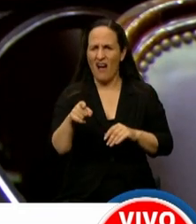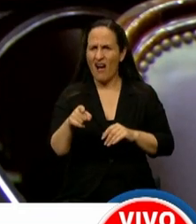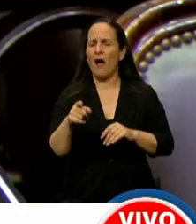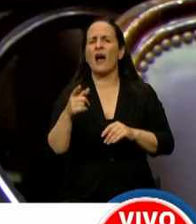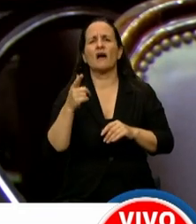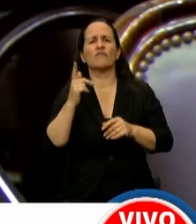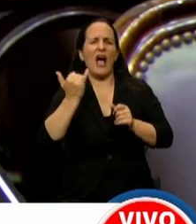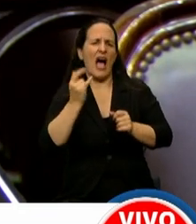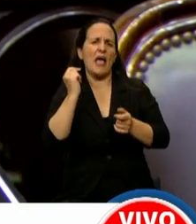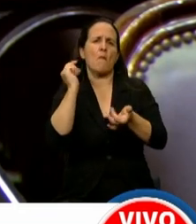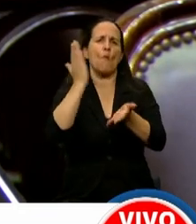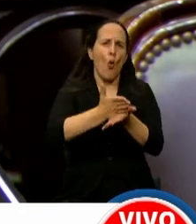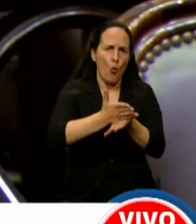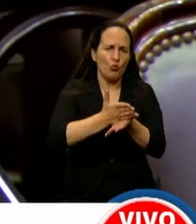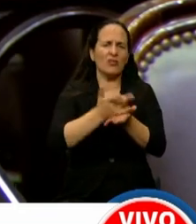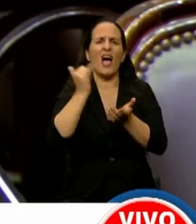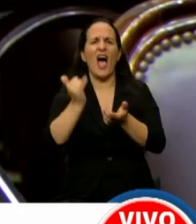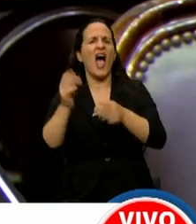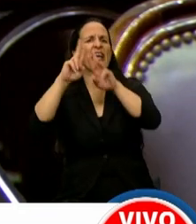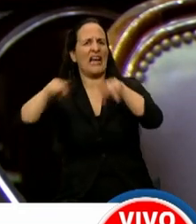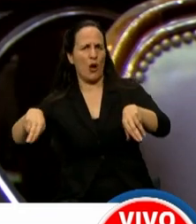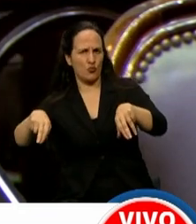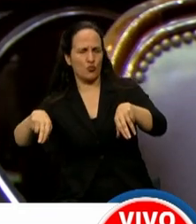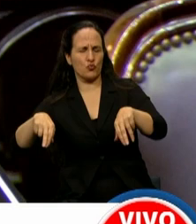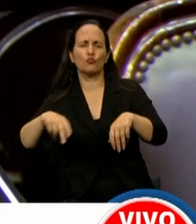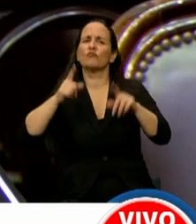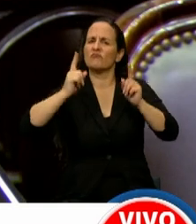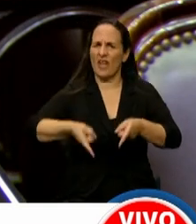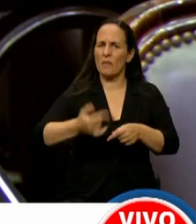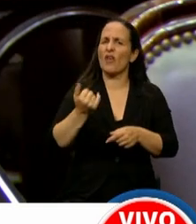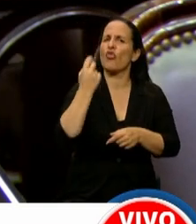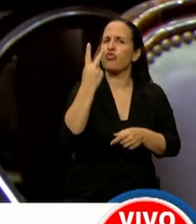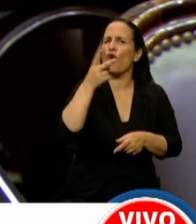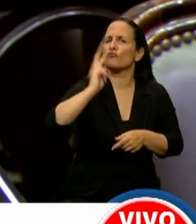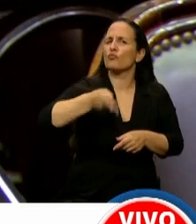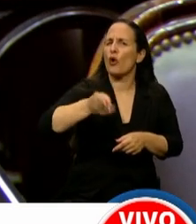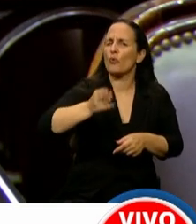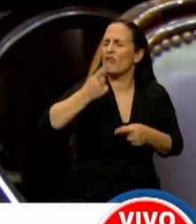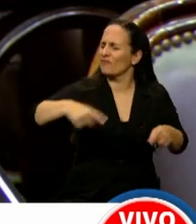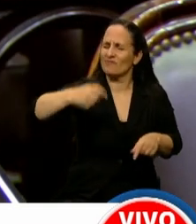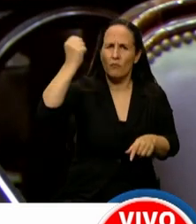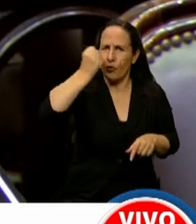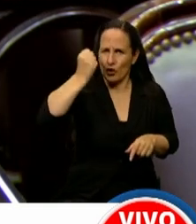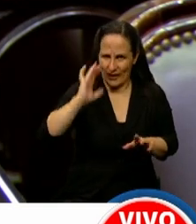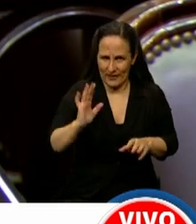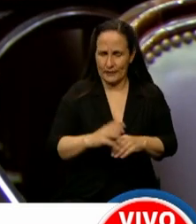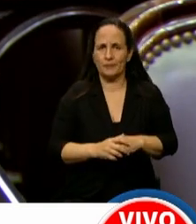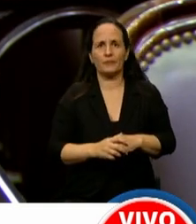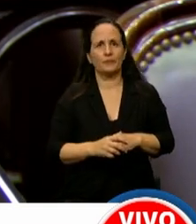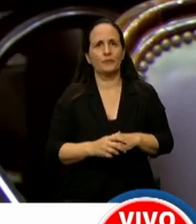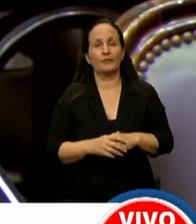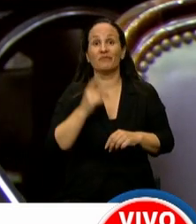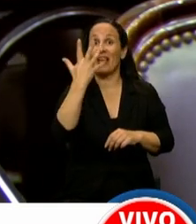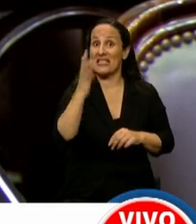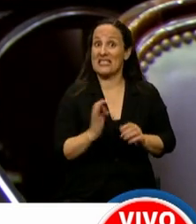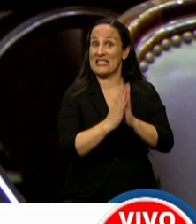que son la multa y la clausura. Establece dos prohibiciones que son muy importantes. La pérdida